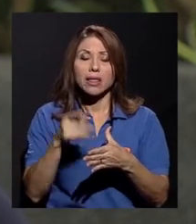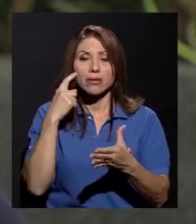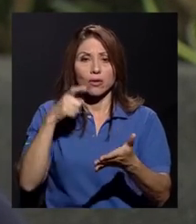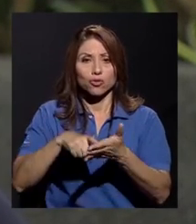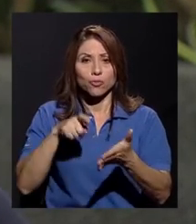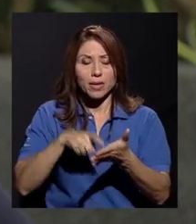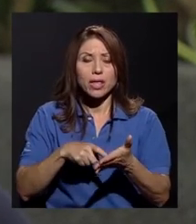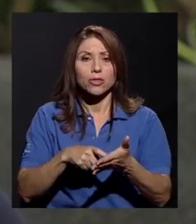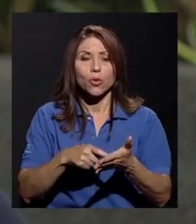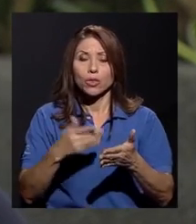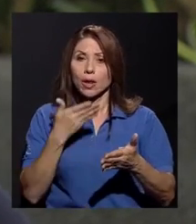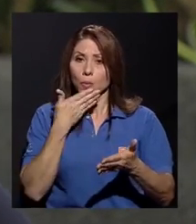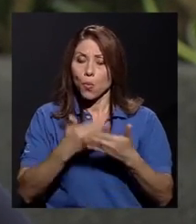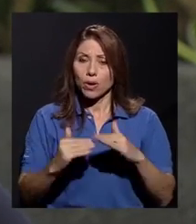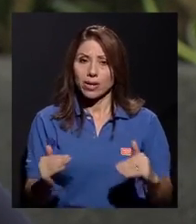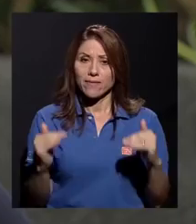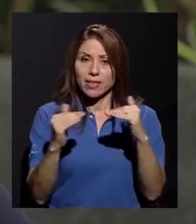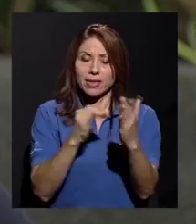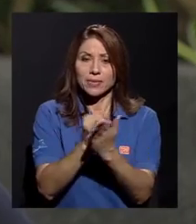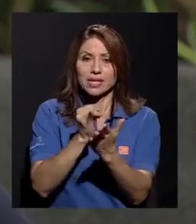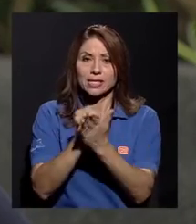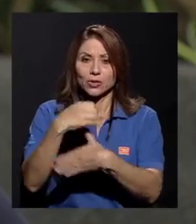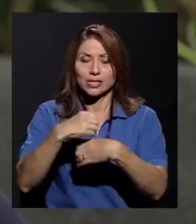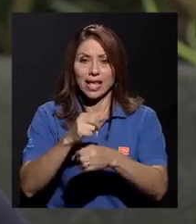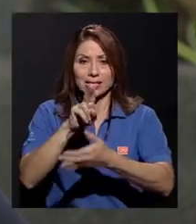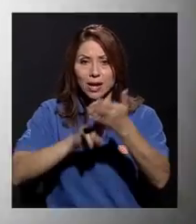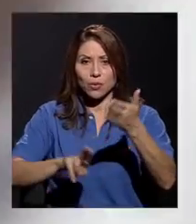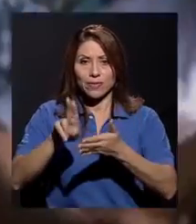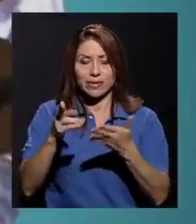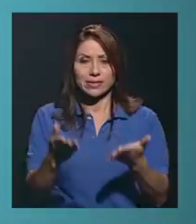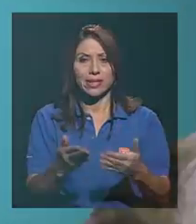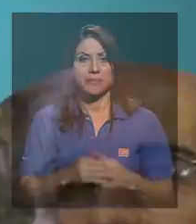reconocimiento del buen nivel de investigación que realiza la universidad.